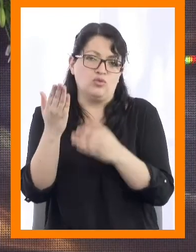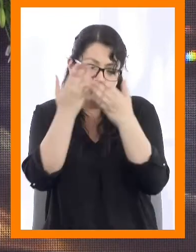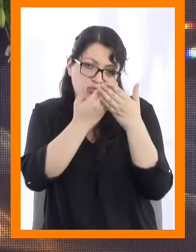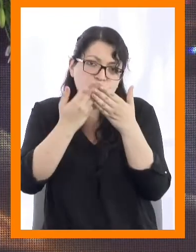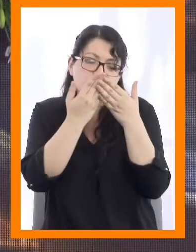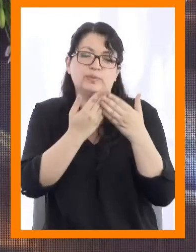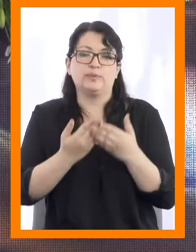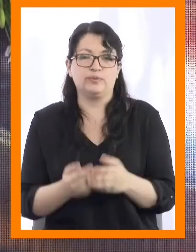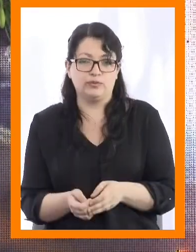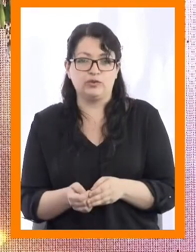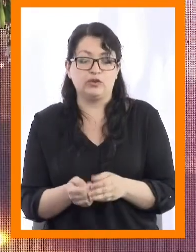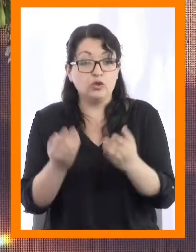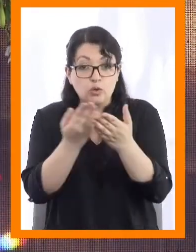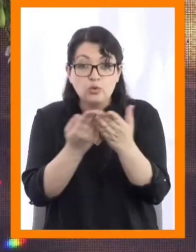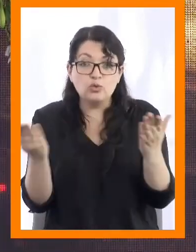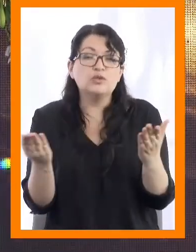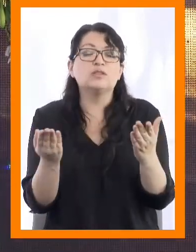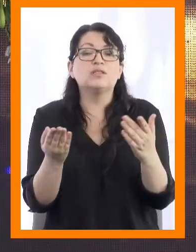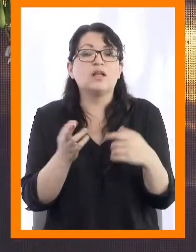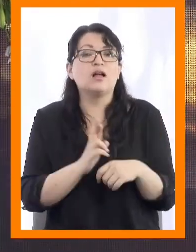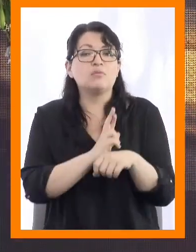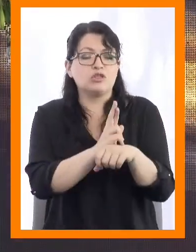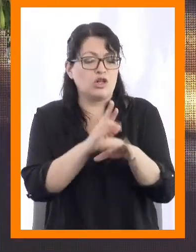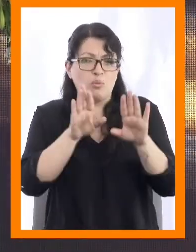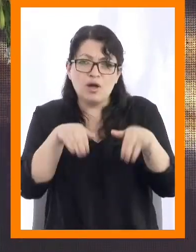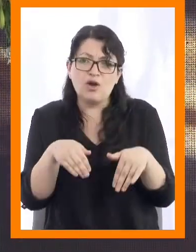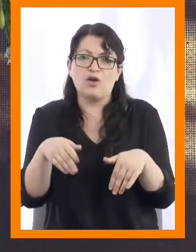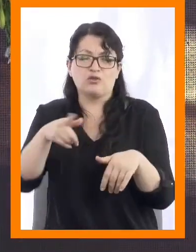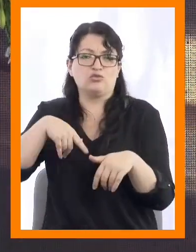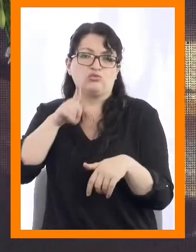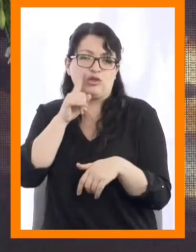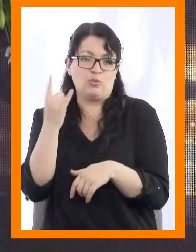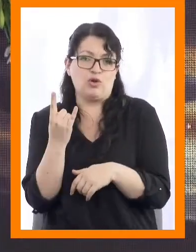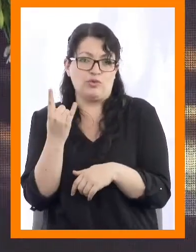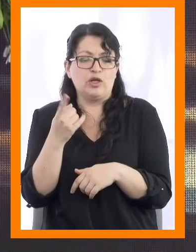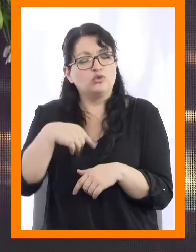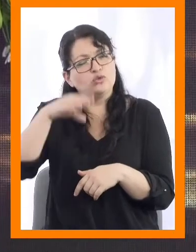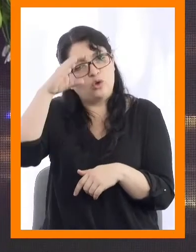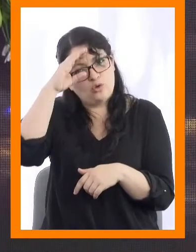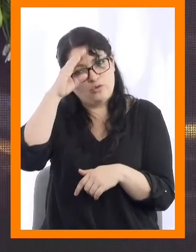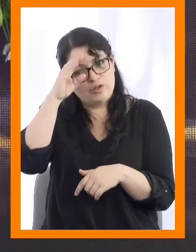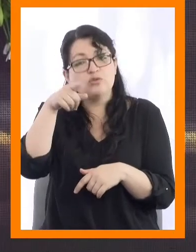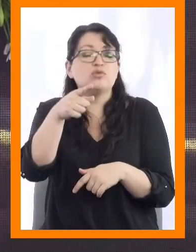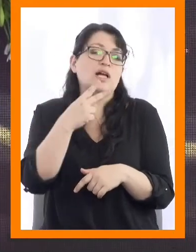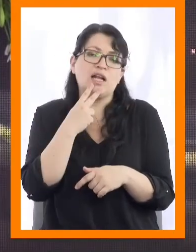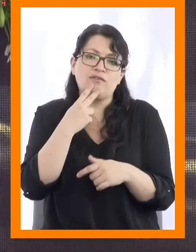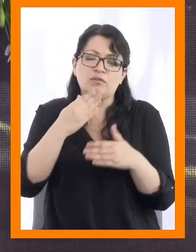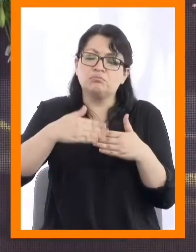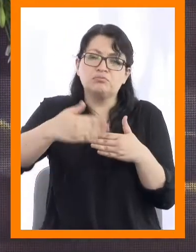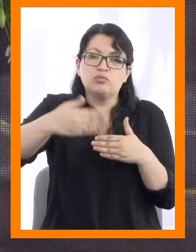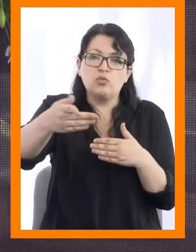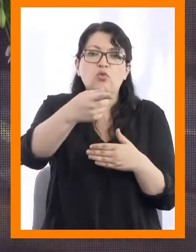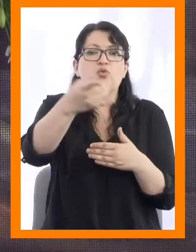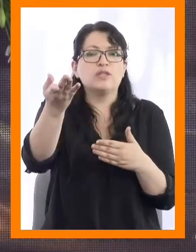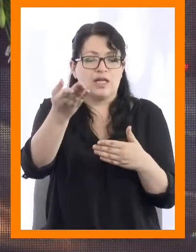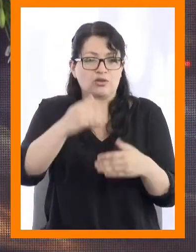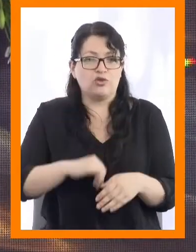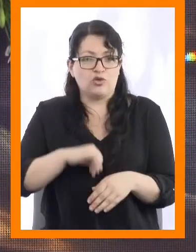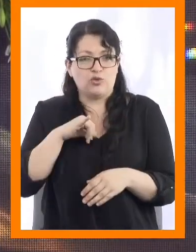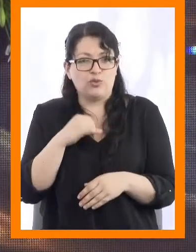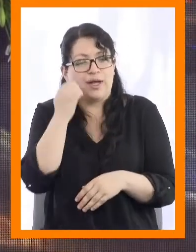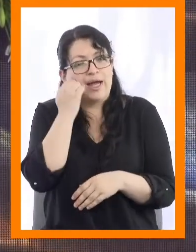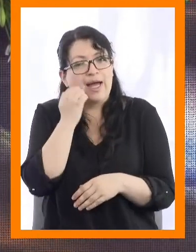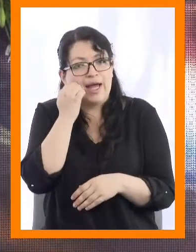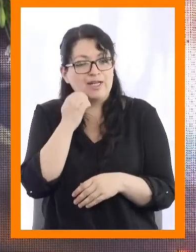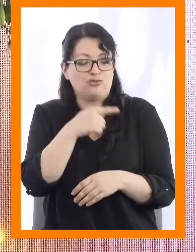académica. Ustedes representan lo mejor de UTLA. Confiamos en que a lo largo de su vida llevarán con orgullo y cariño el